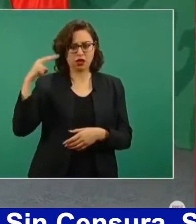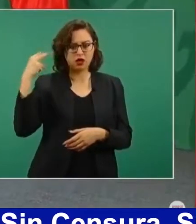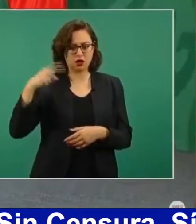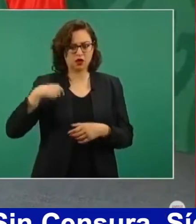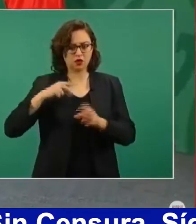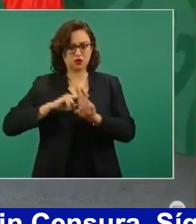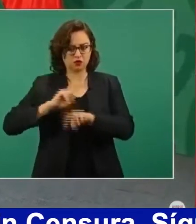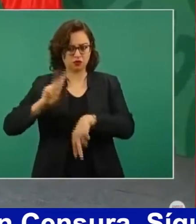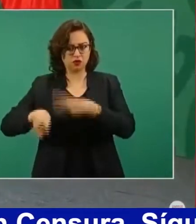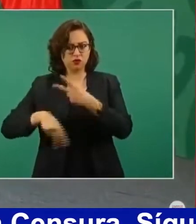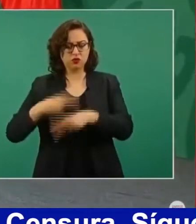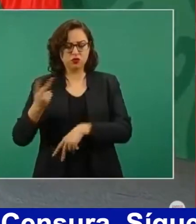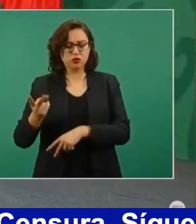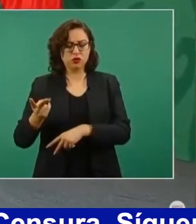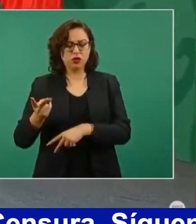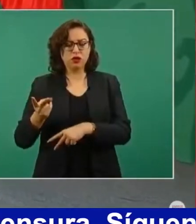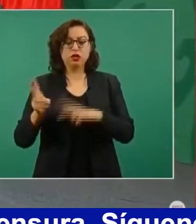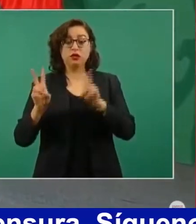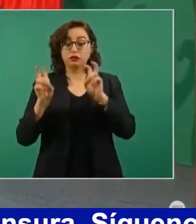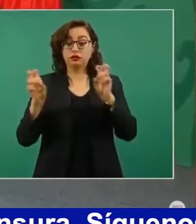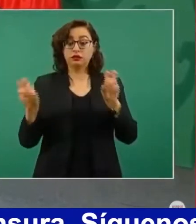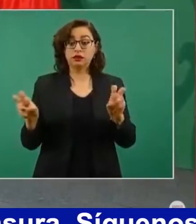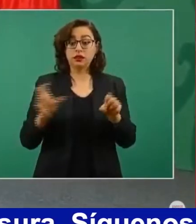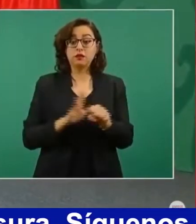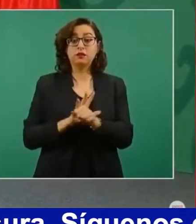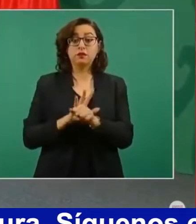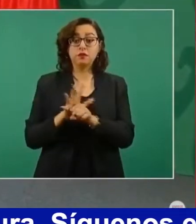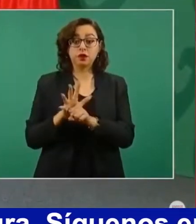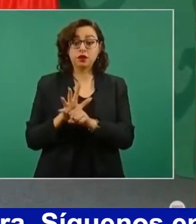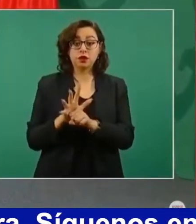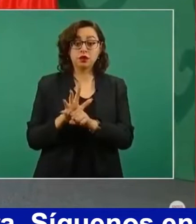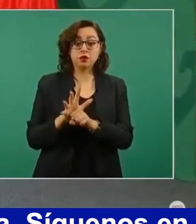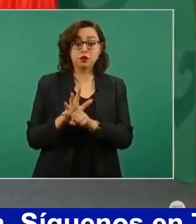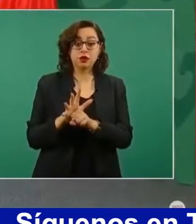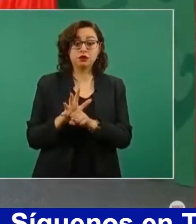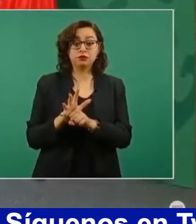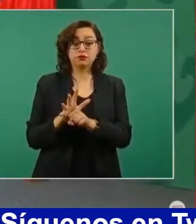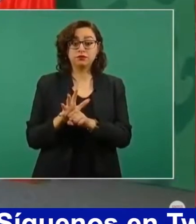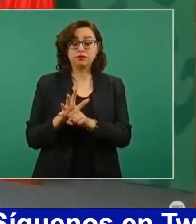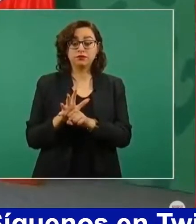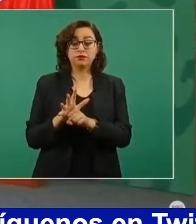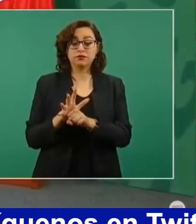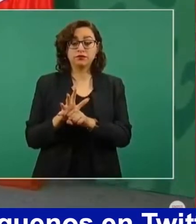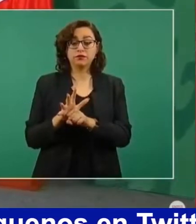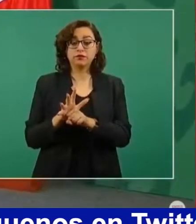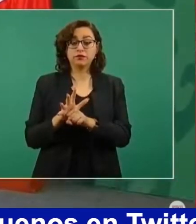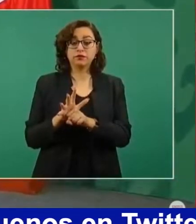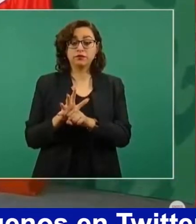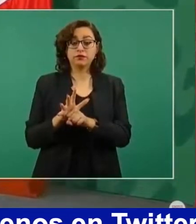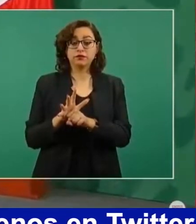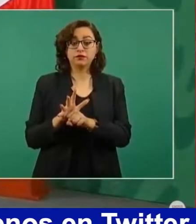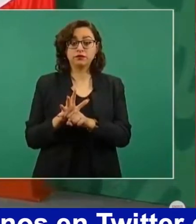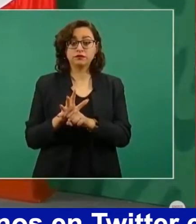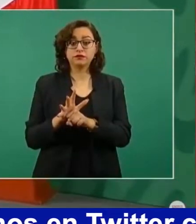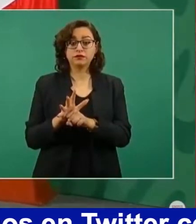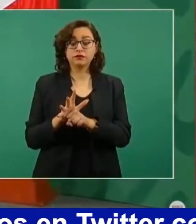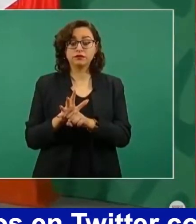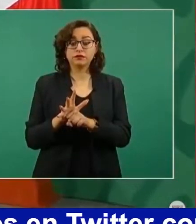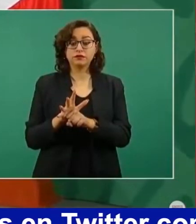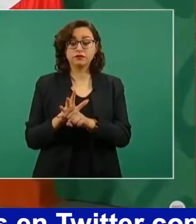y hablábamos de que sólo se tenían 10